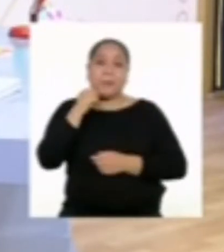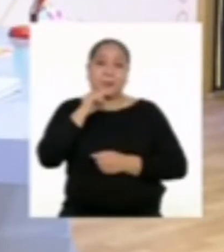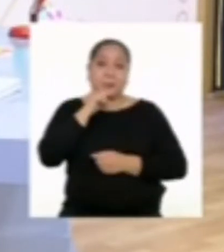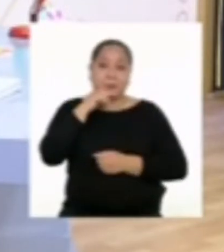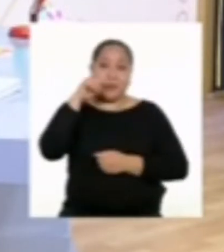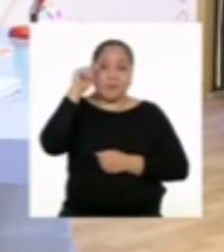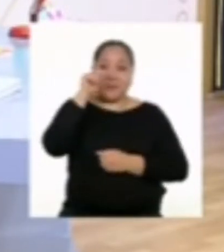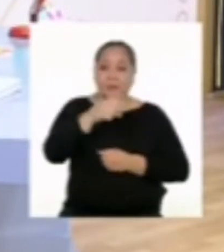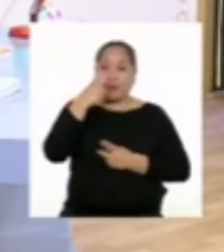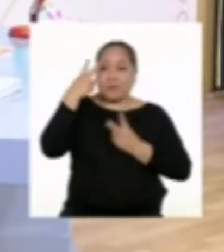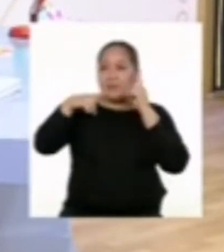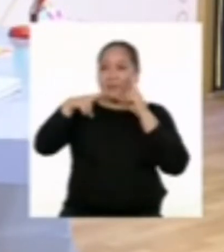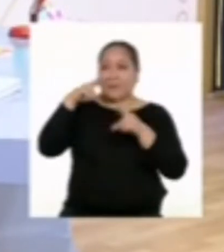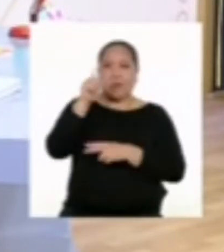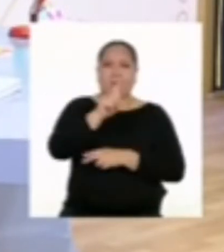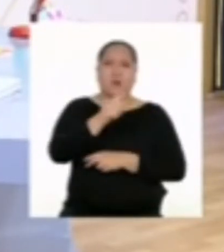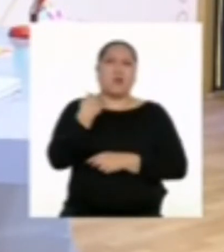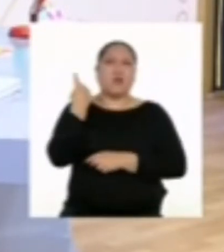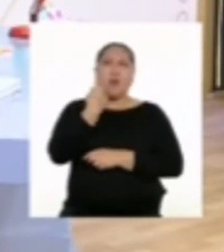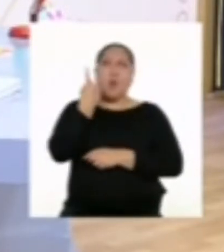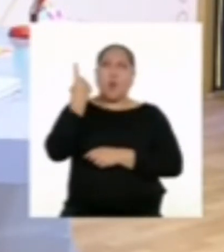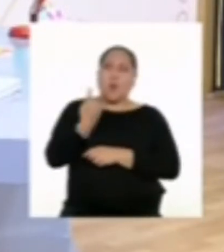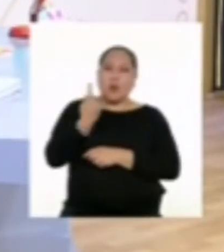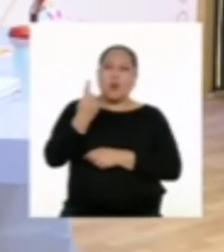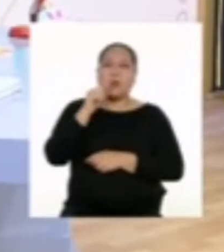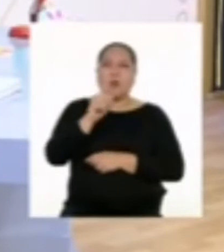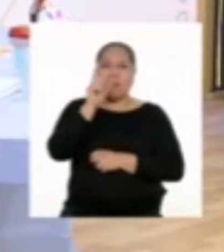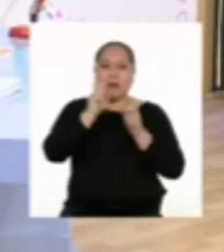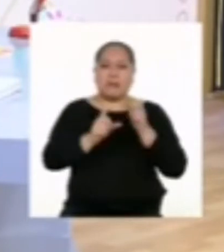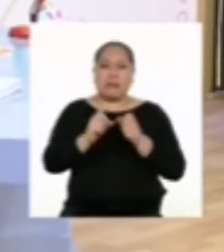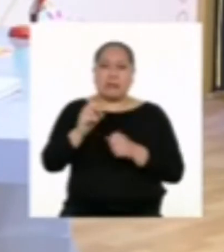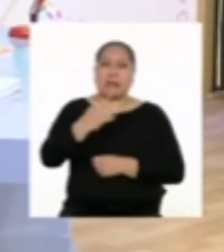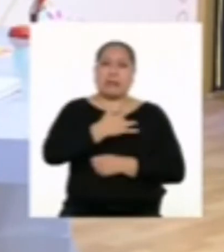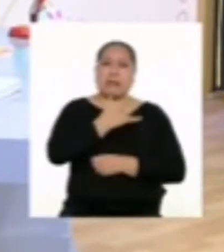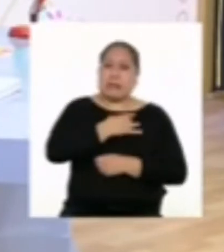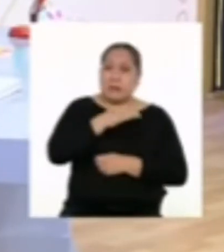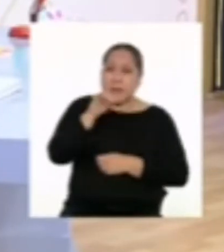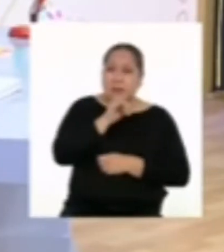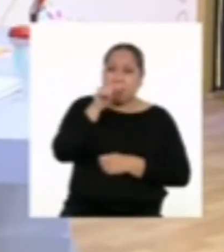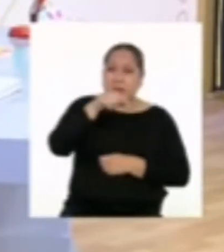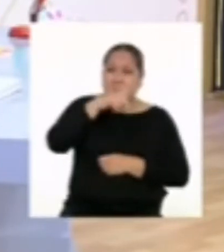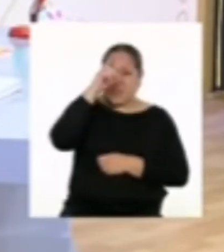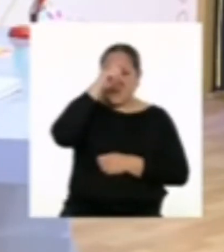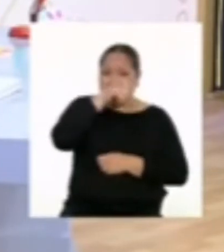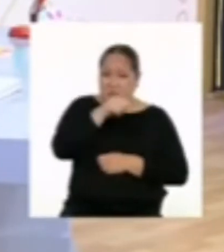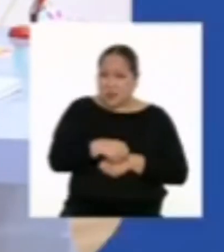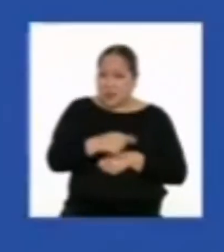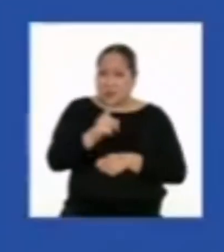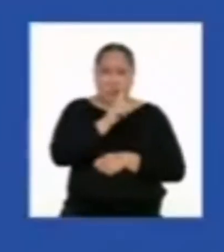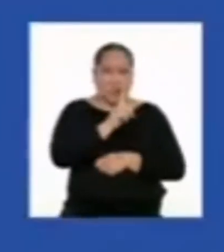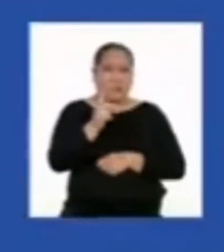Así, nos damos cuenta que no somos los únicos y únicas atravesando este difícil momento.